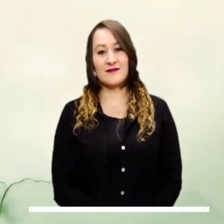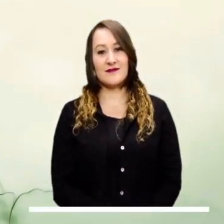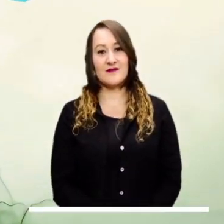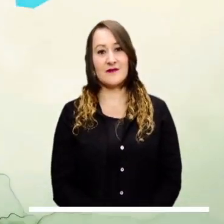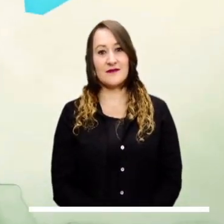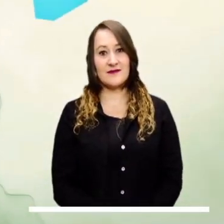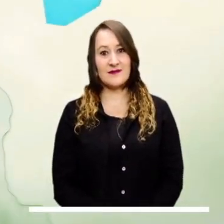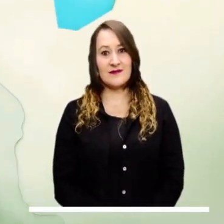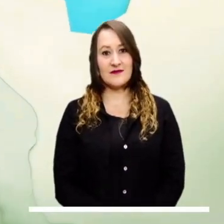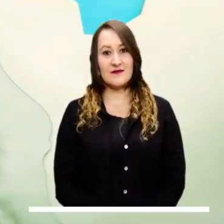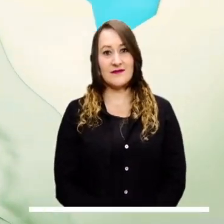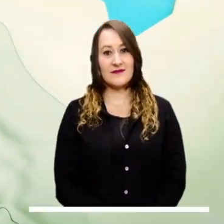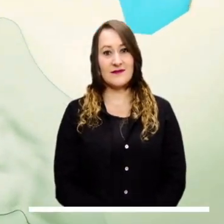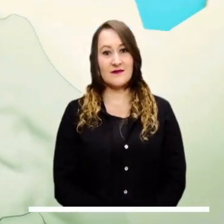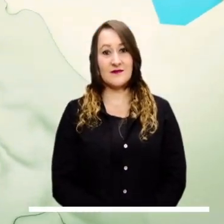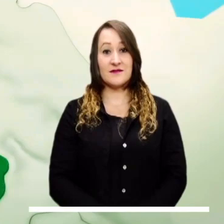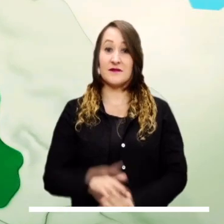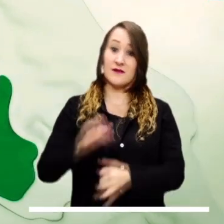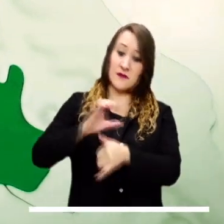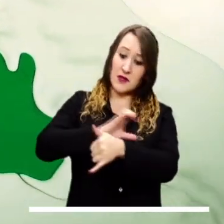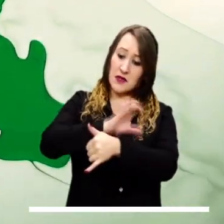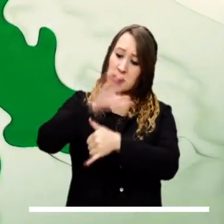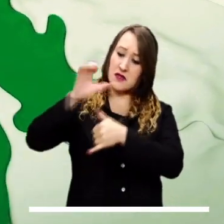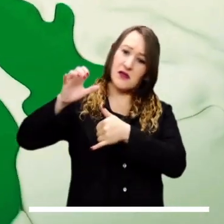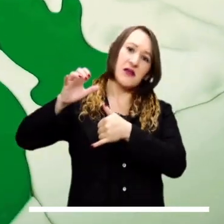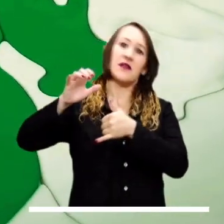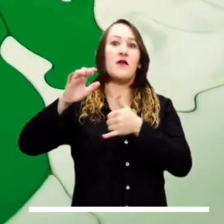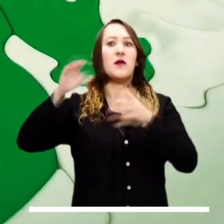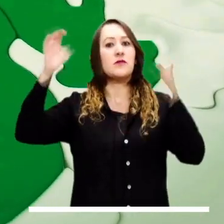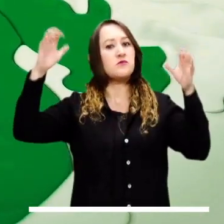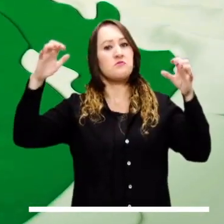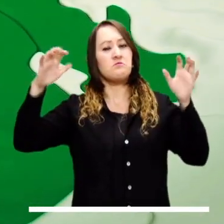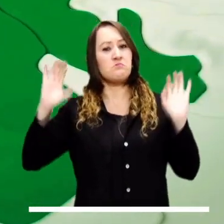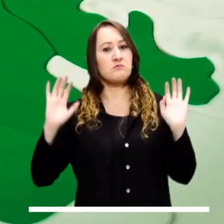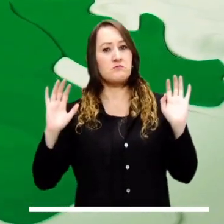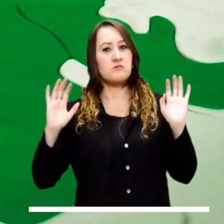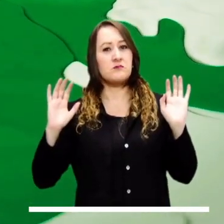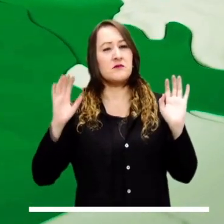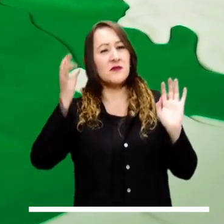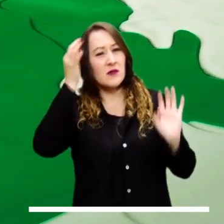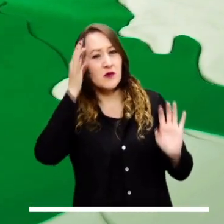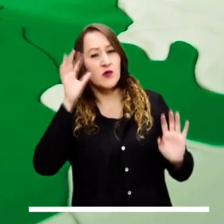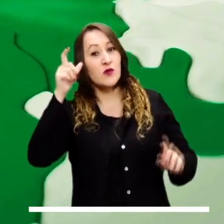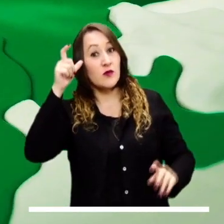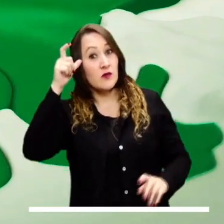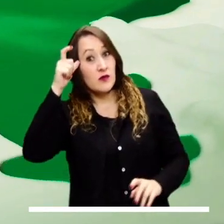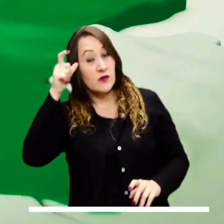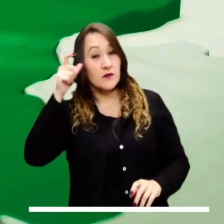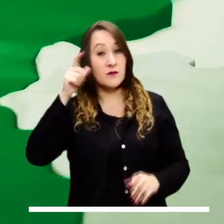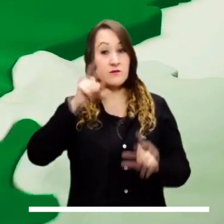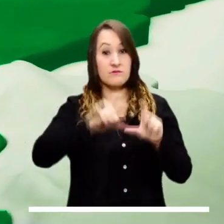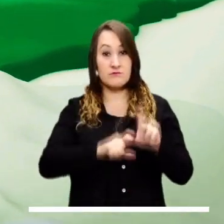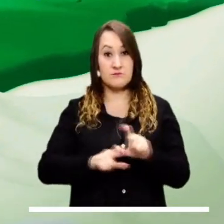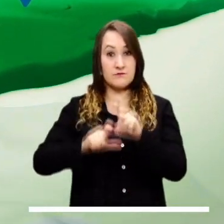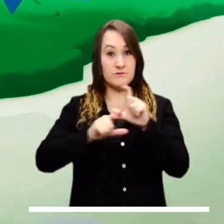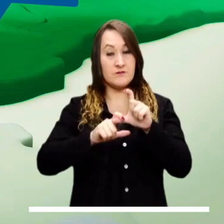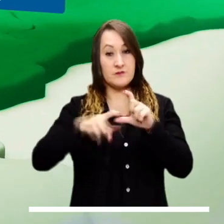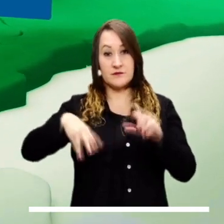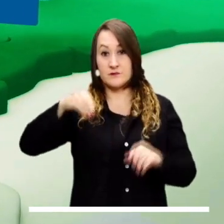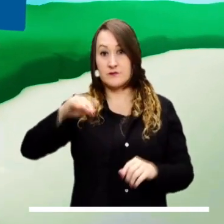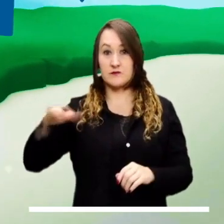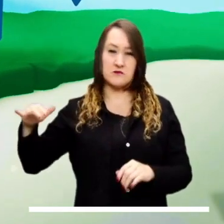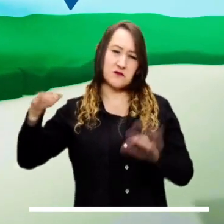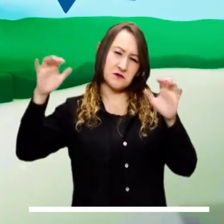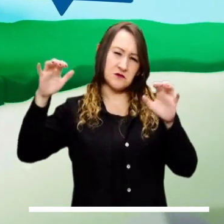Si bien las condiciones secas seguirán reinando en el Caribe colombiano, en Córdoba, La Guajira y Magdalena se advierten lluvias